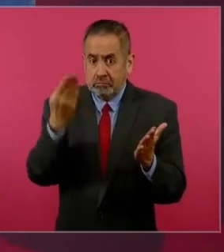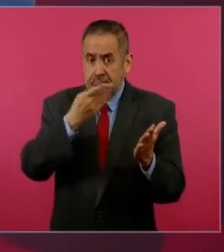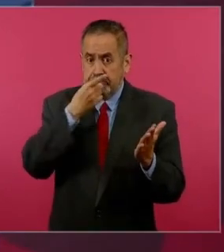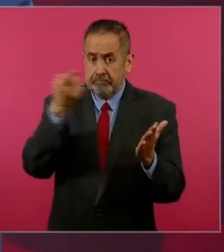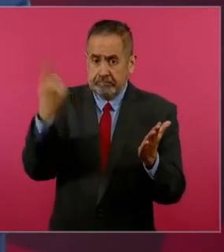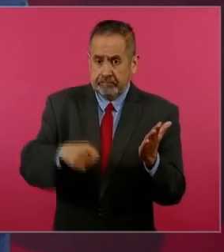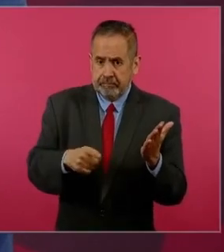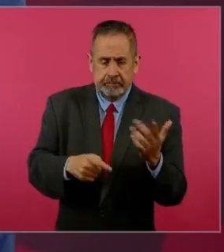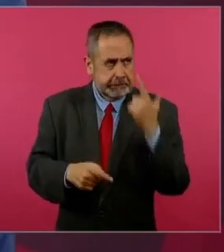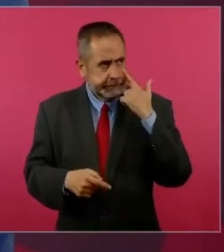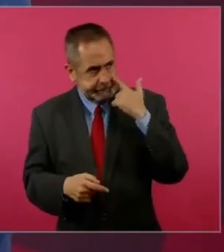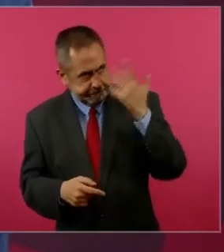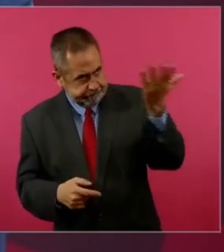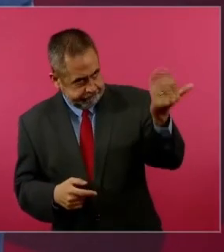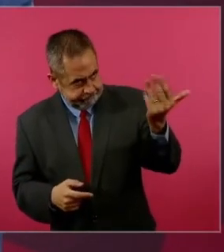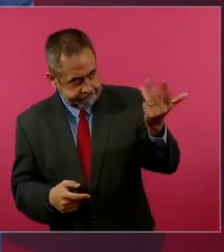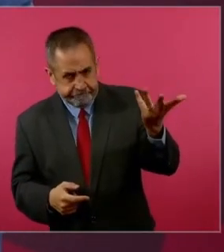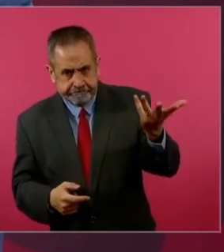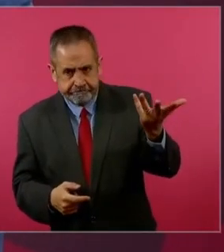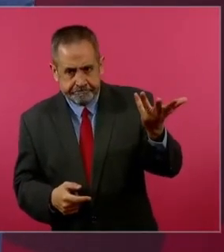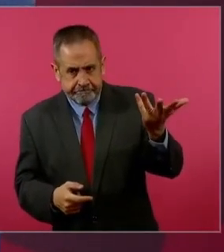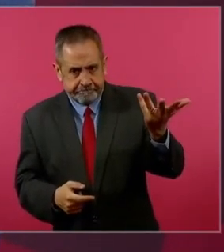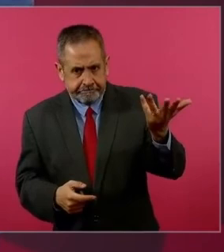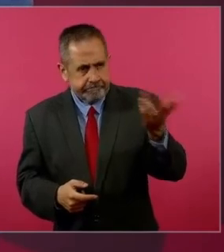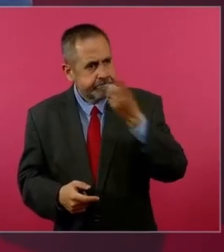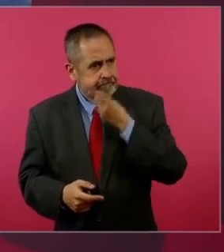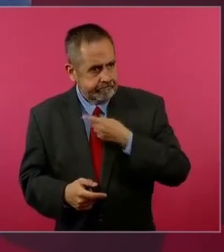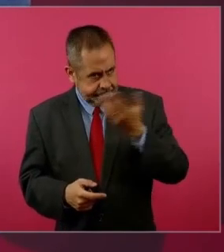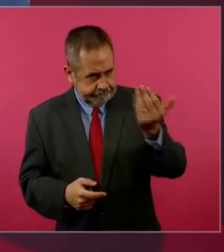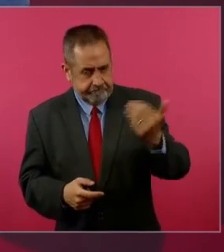A ver que me digan